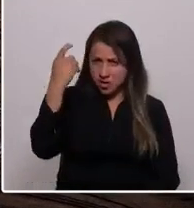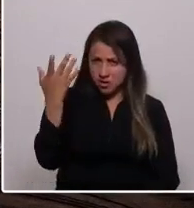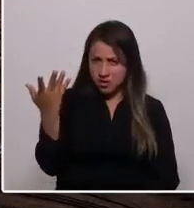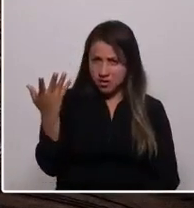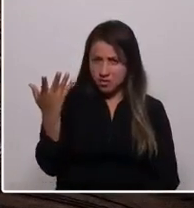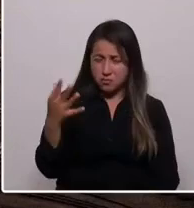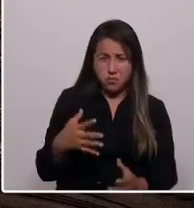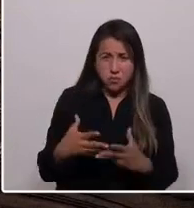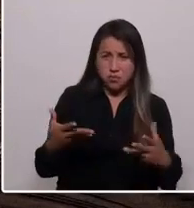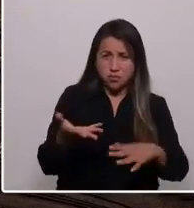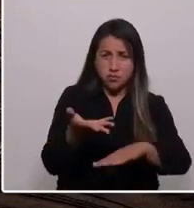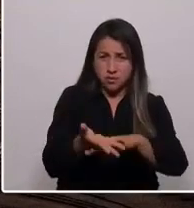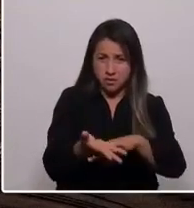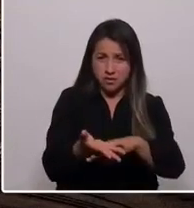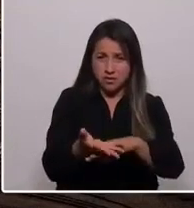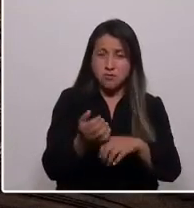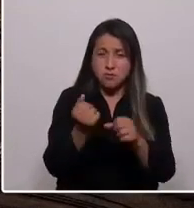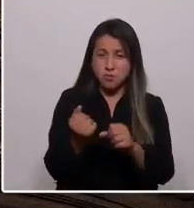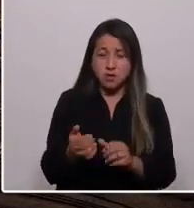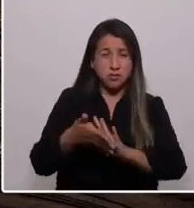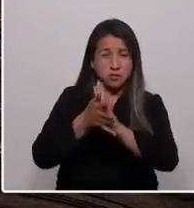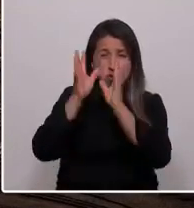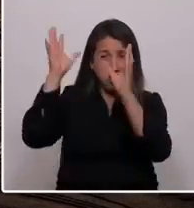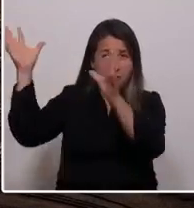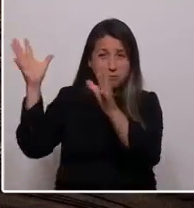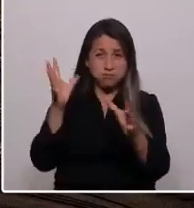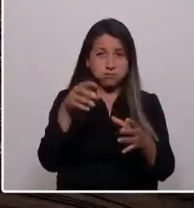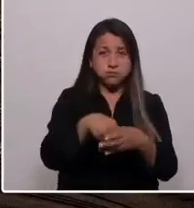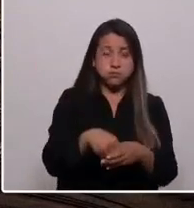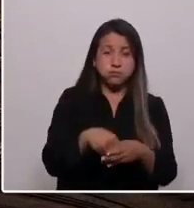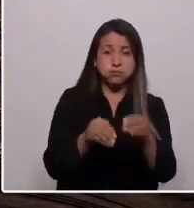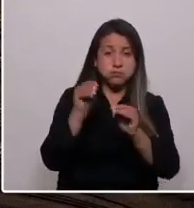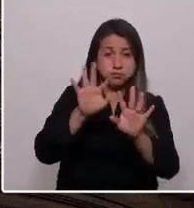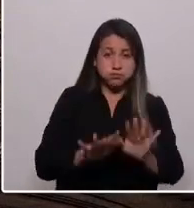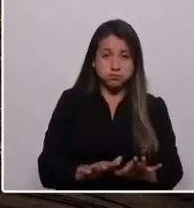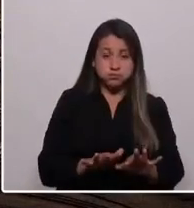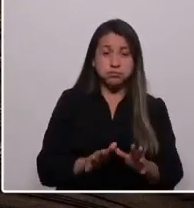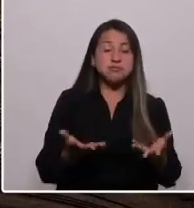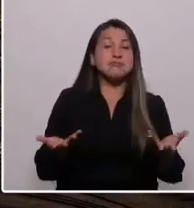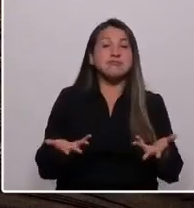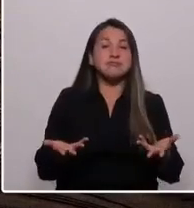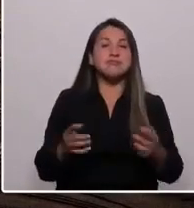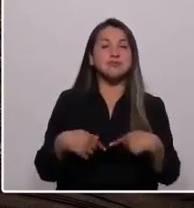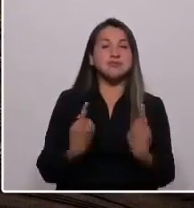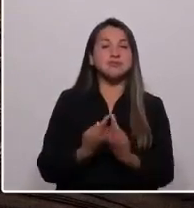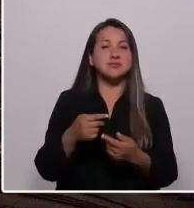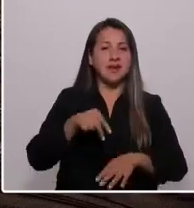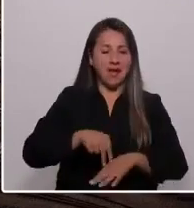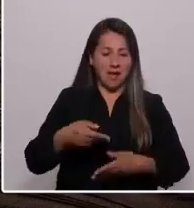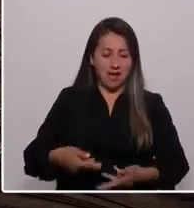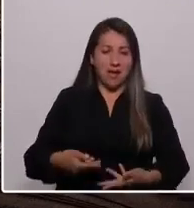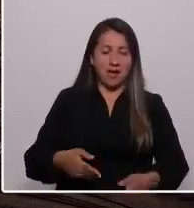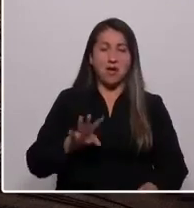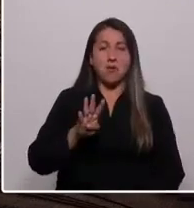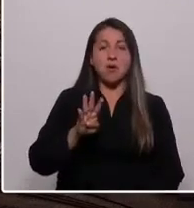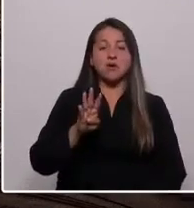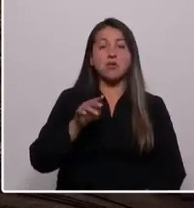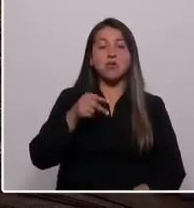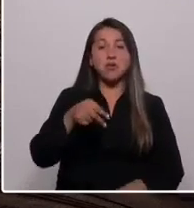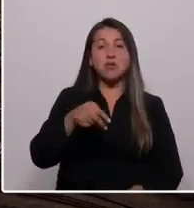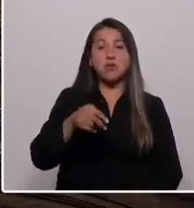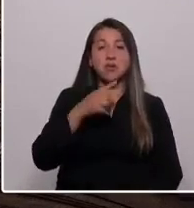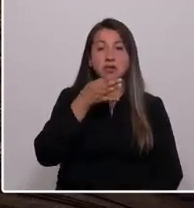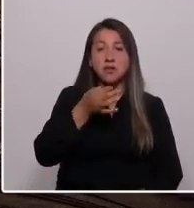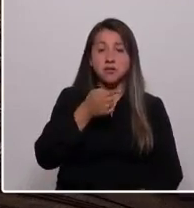¿Se podrá incluir todo esto? Para eso estamos acá. Cuando el 4 de julio la señora Valladares dijo mi nombre, una